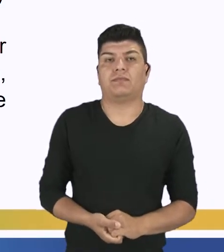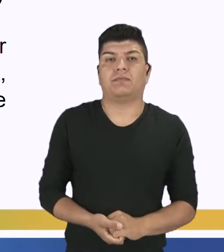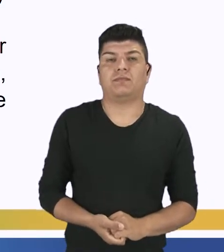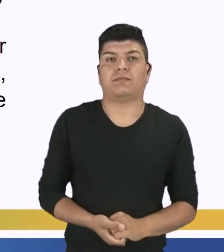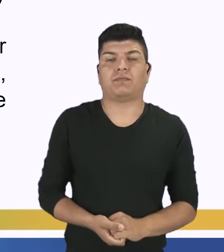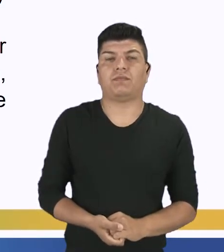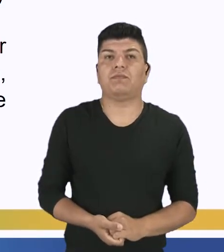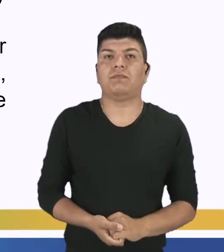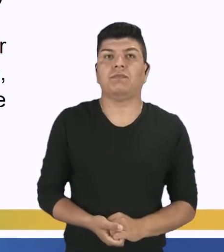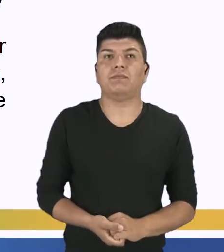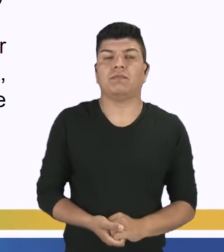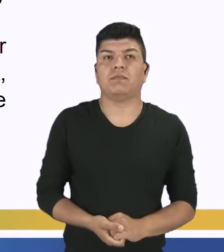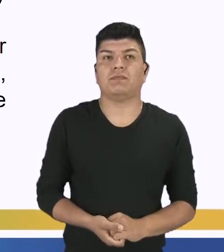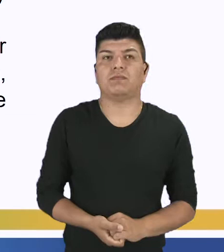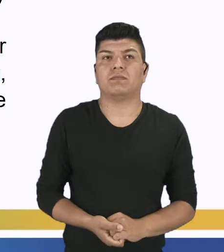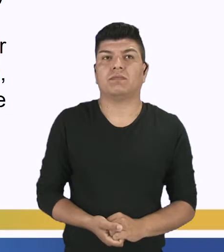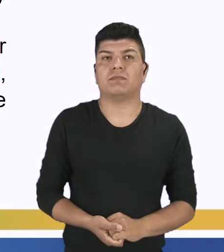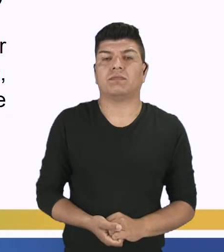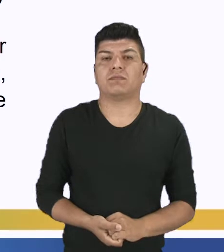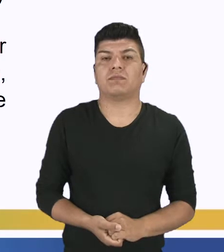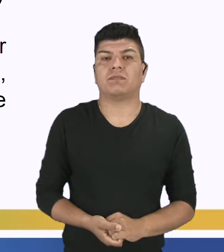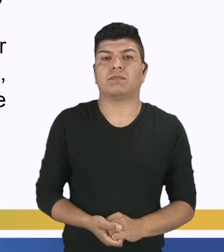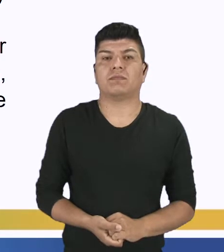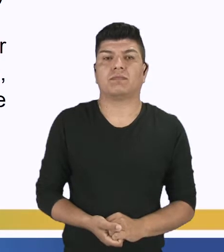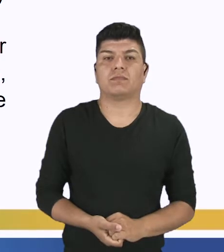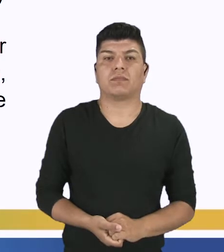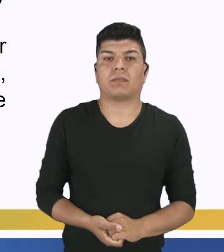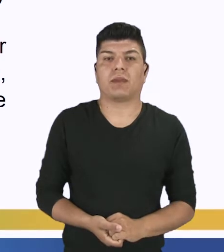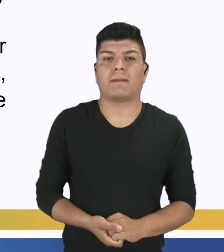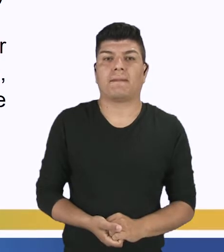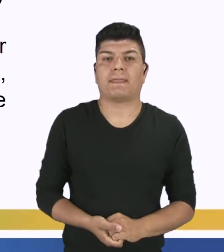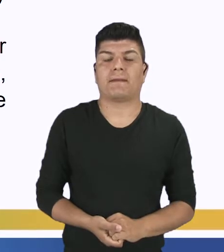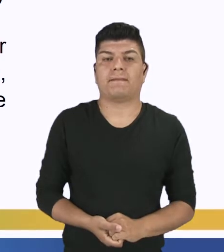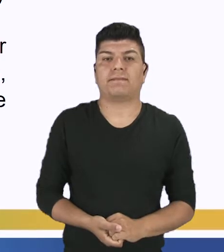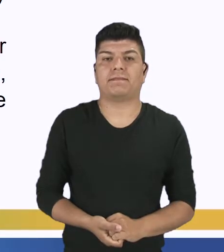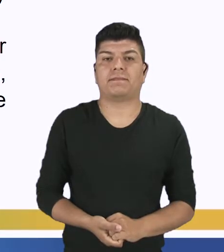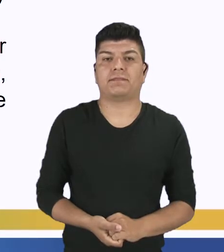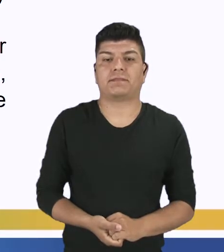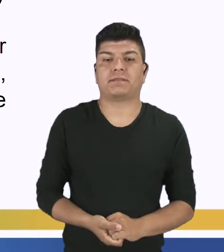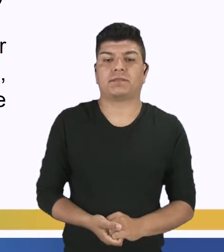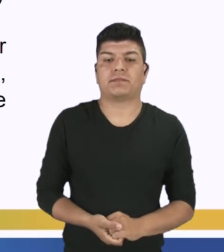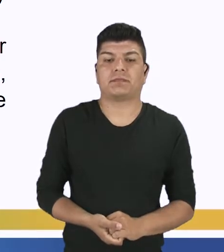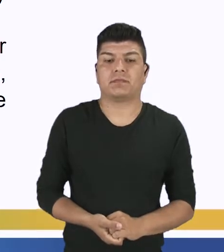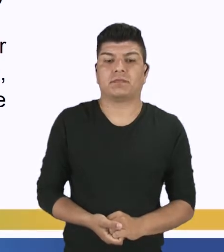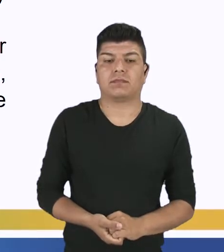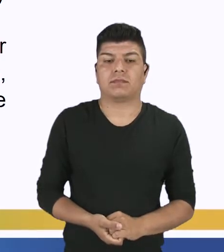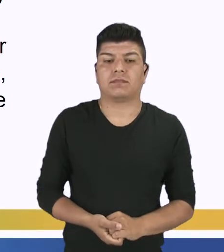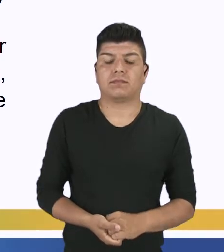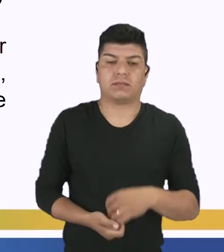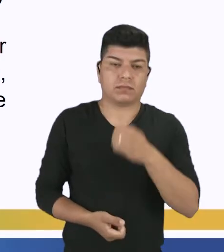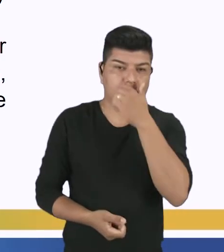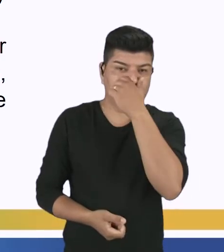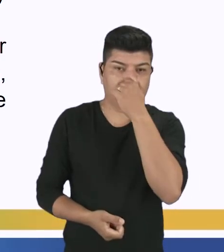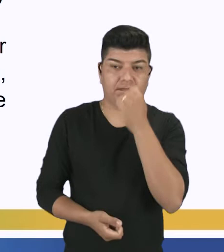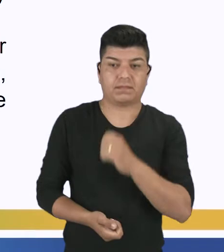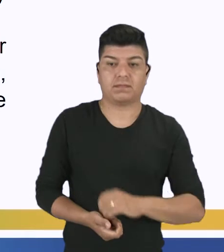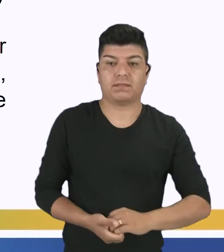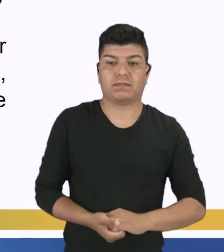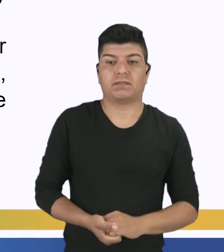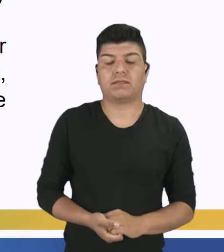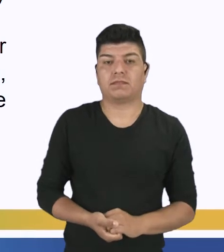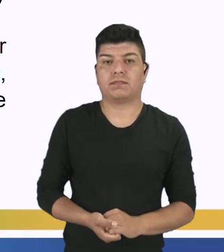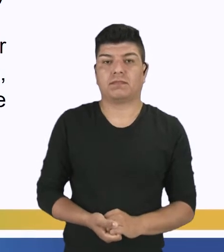presentar el tema sobre el que trata el artículo y su tesis. ¿Ok? En los párrafos siguientes se